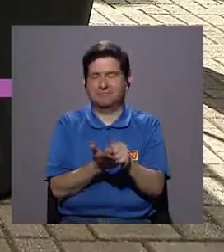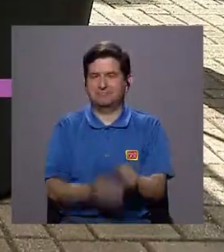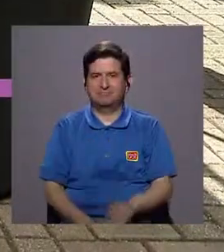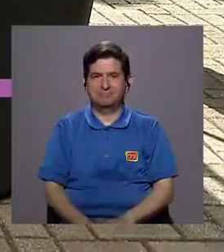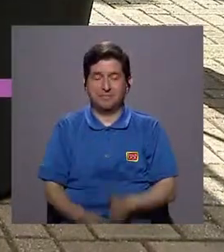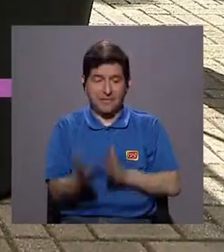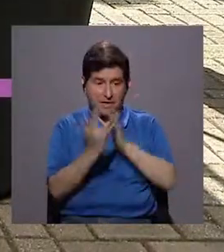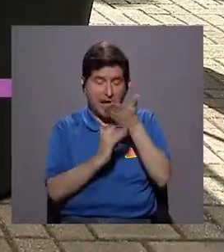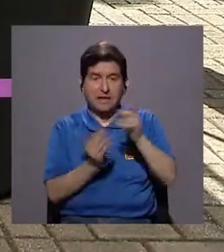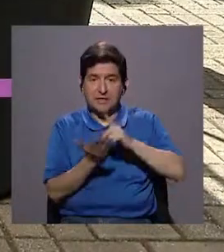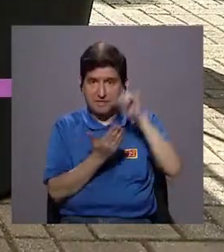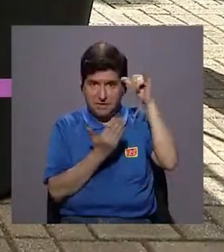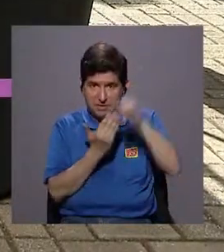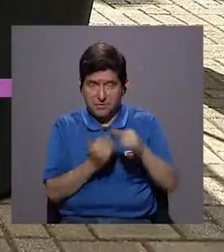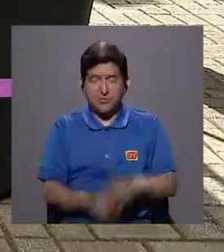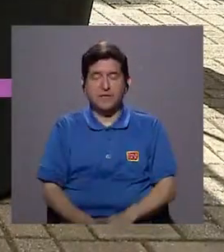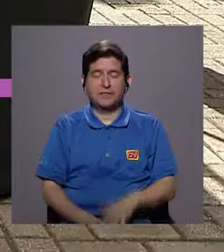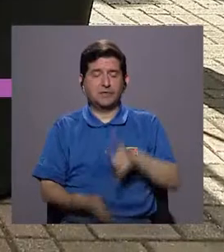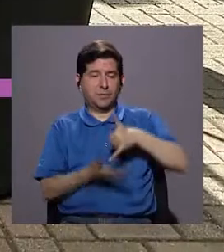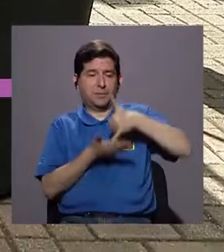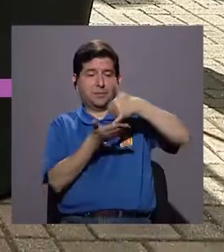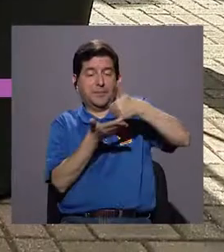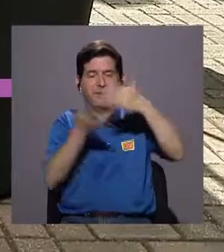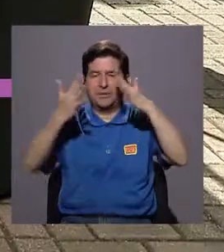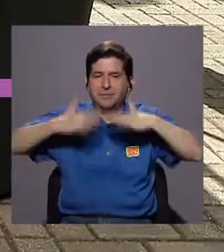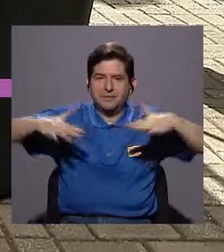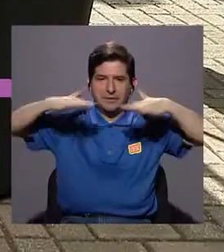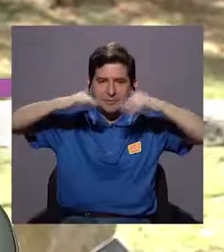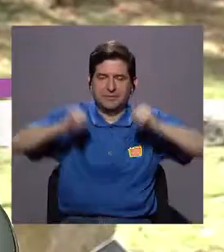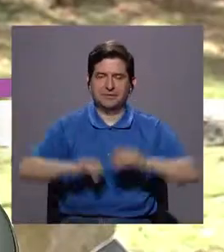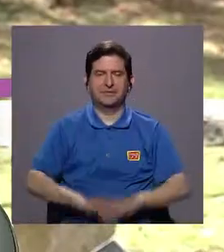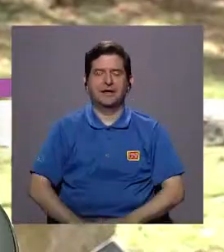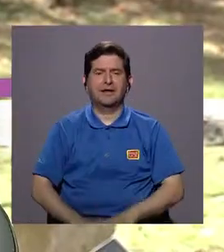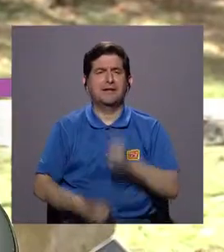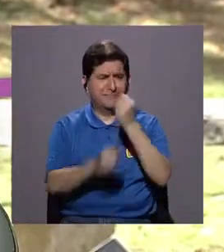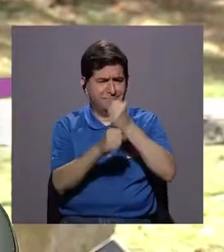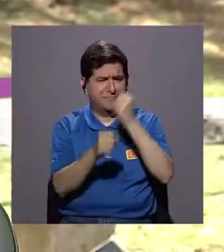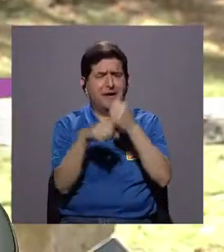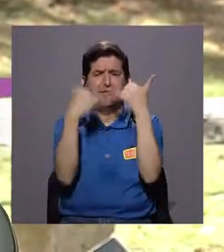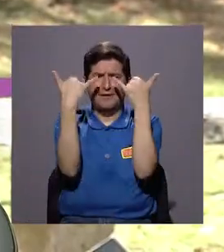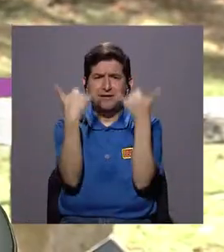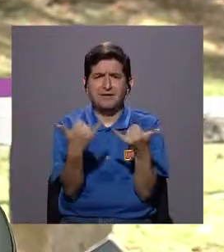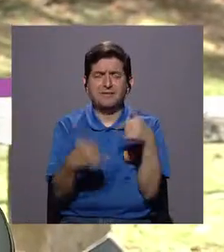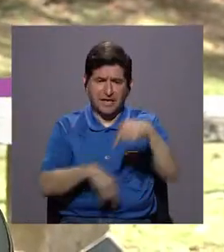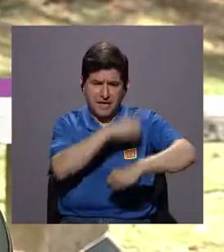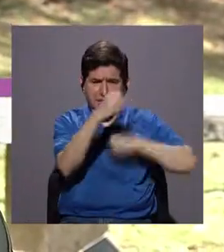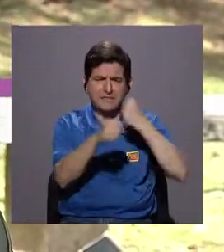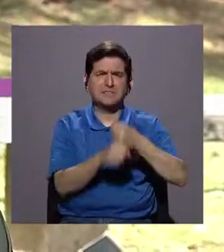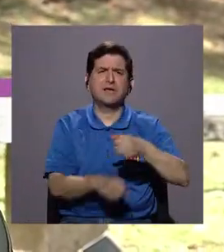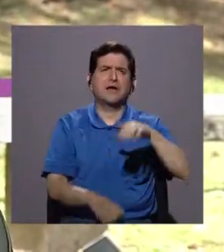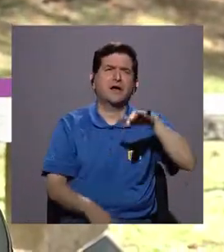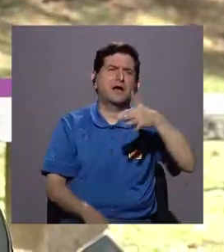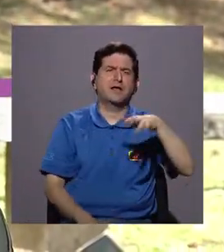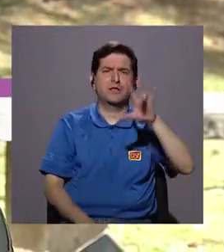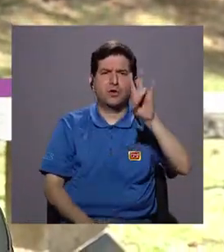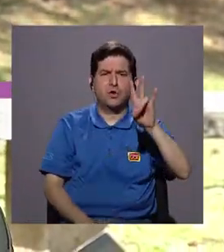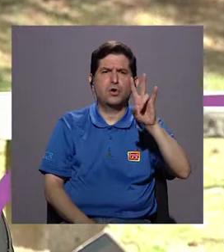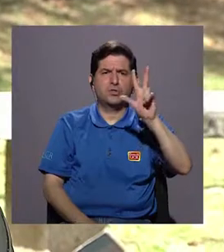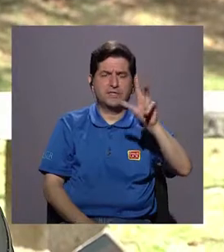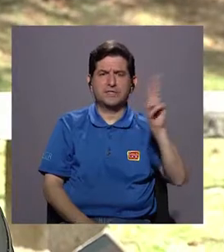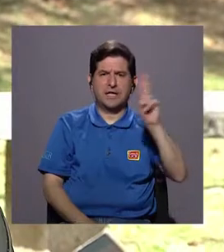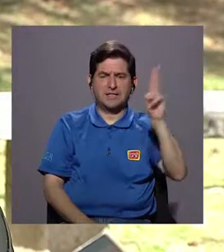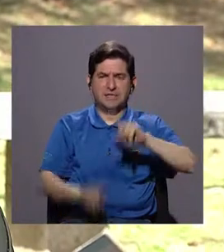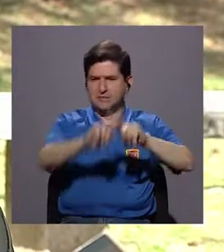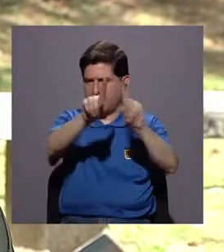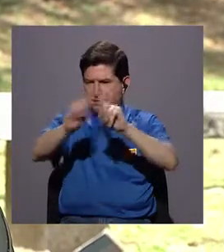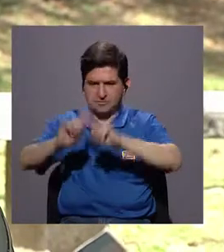por medio del proyecto de Galardón Ambiental, hemos logrado trabajar este año con alrededor de 73